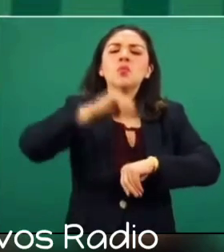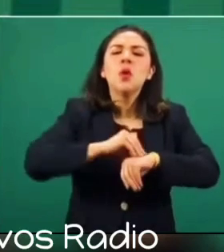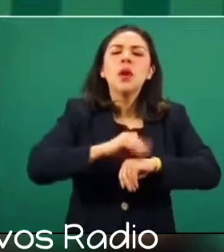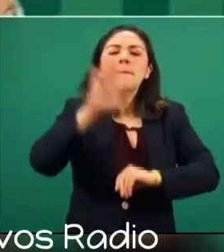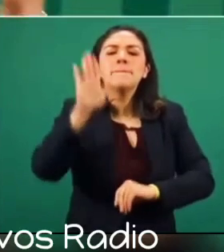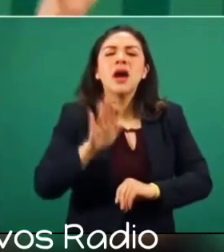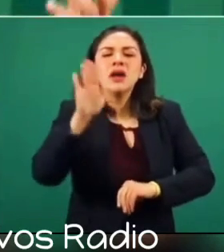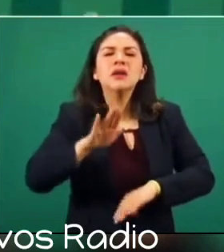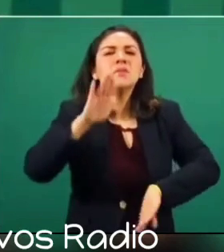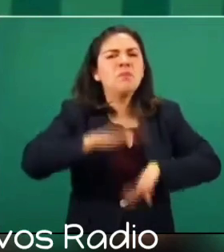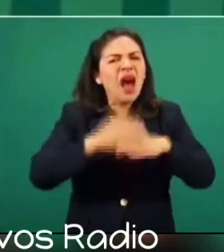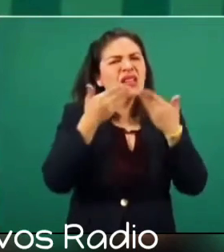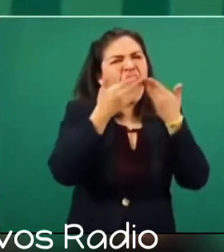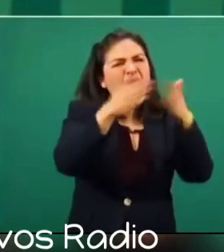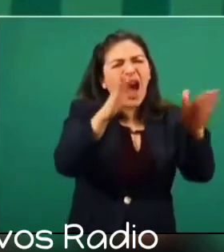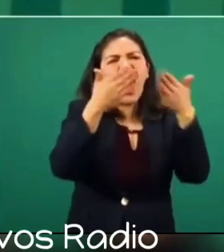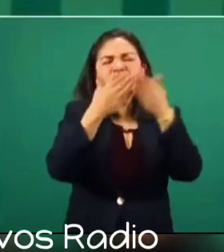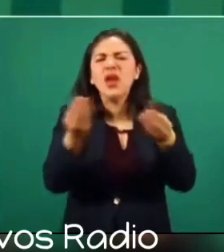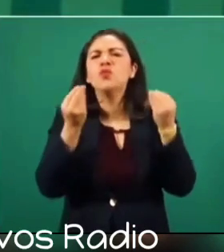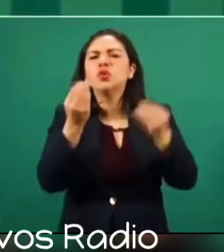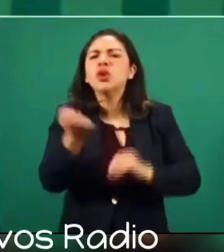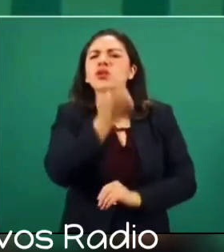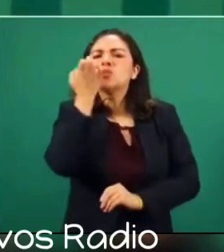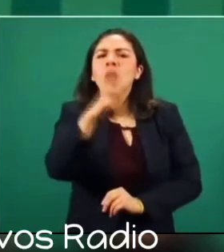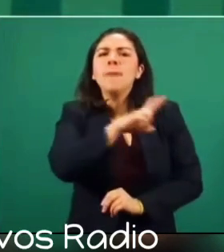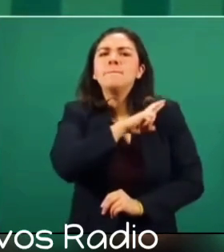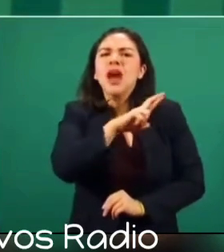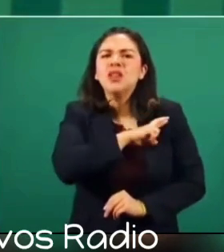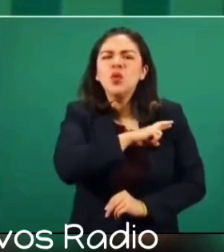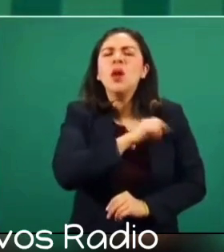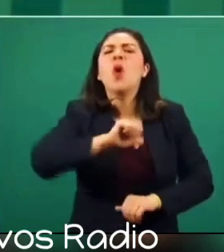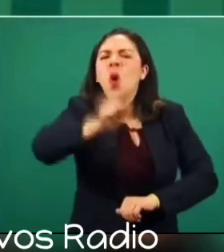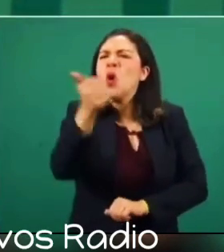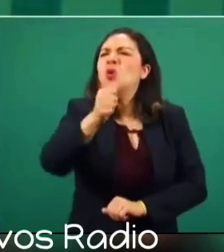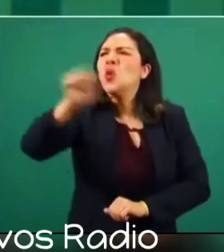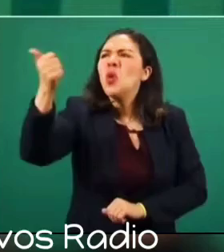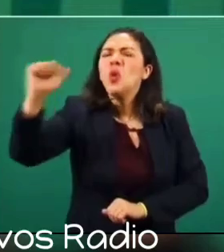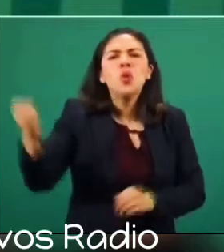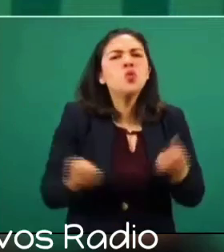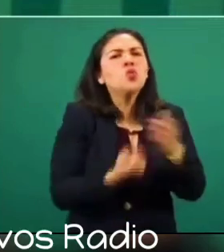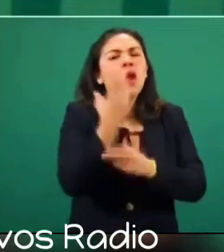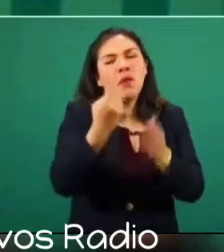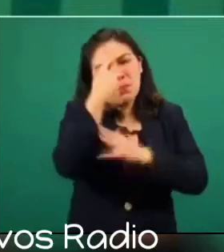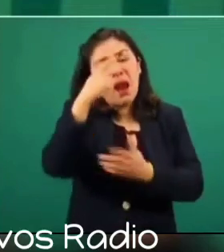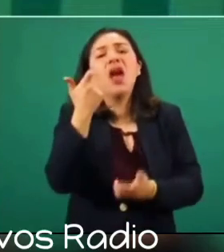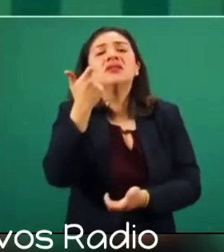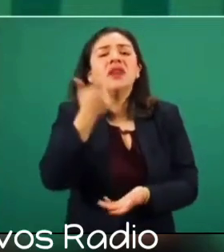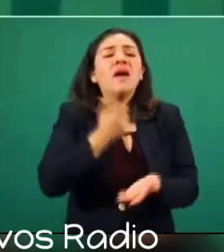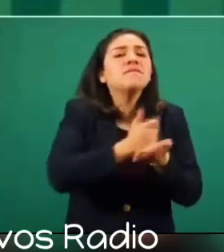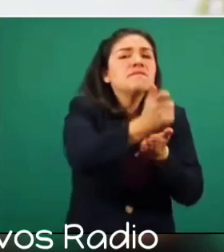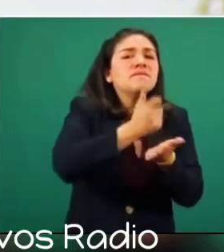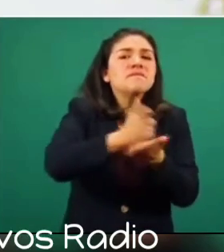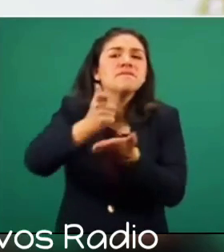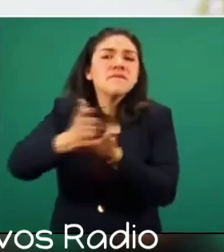se abrieran muchas universidades privadas. para pagar colegiaturas